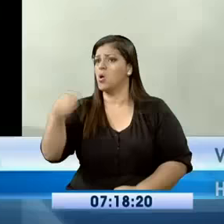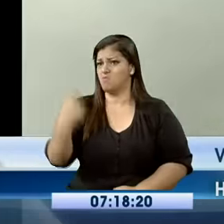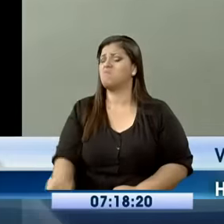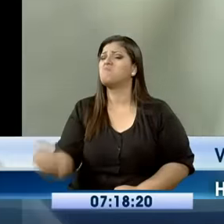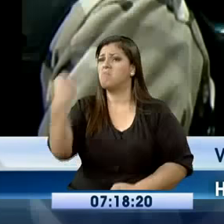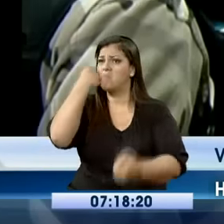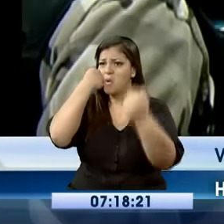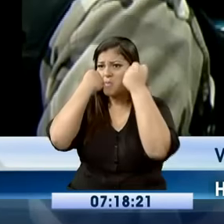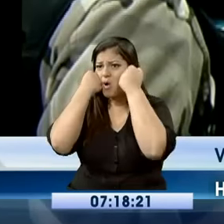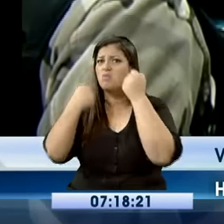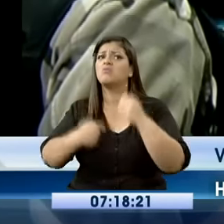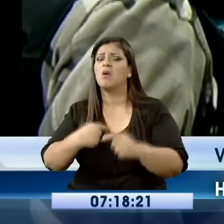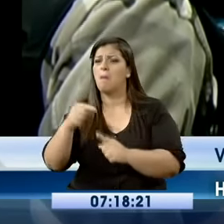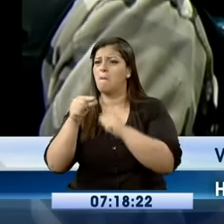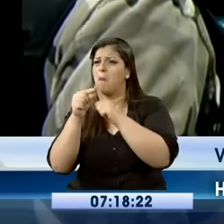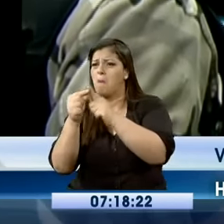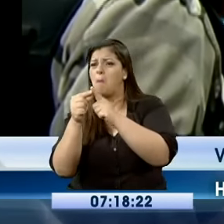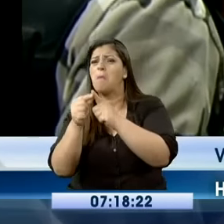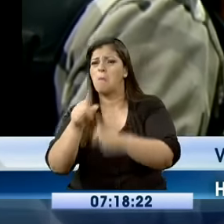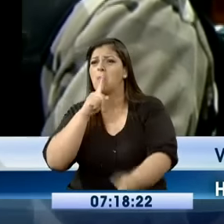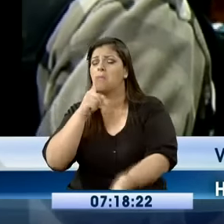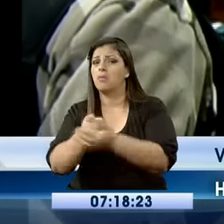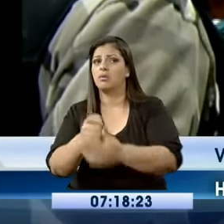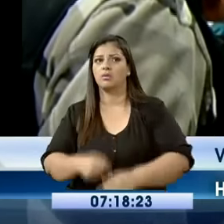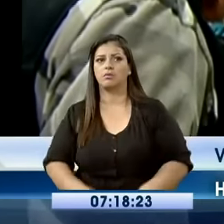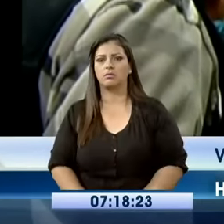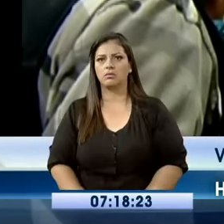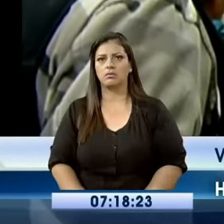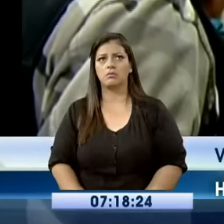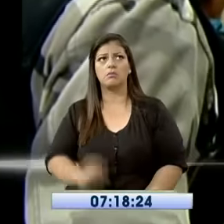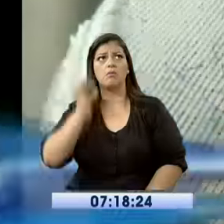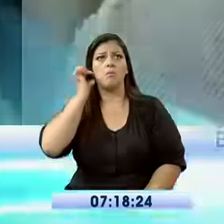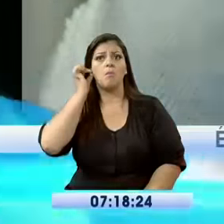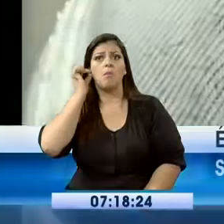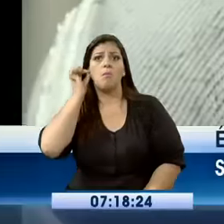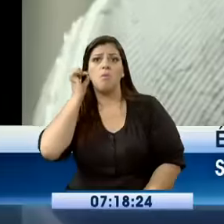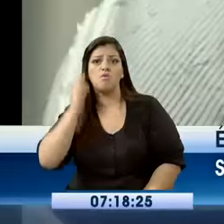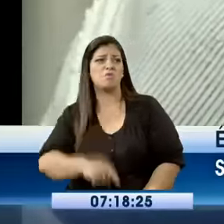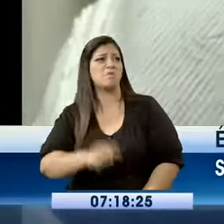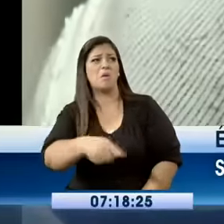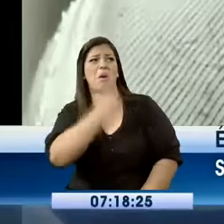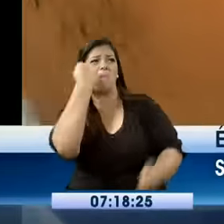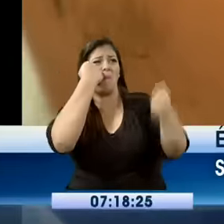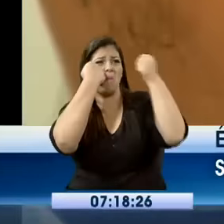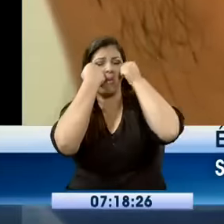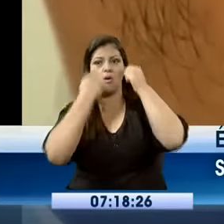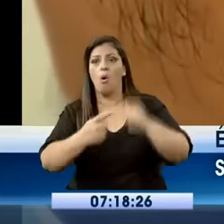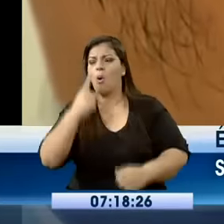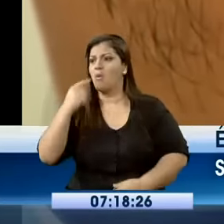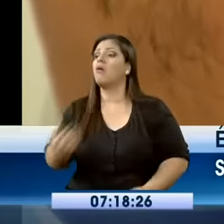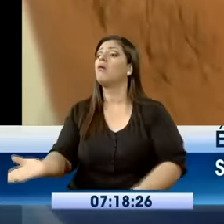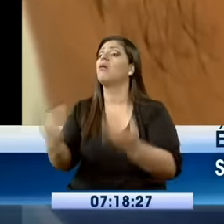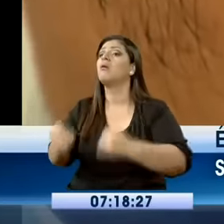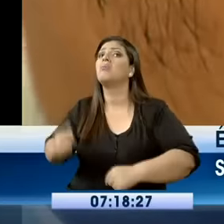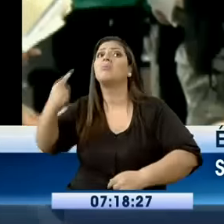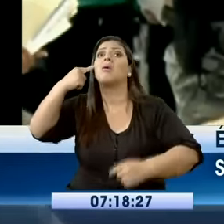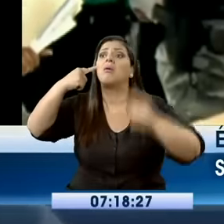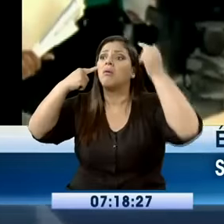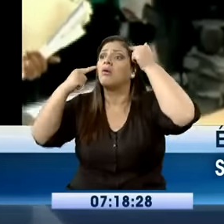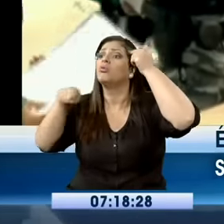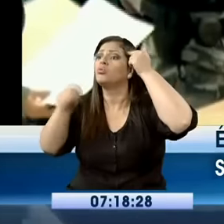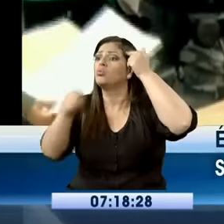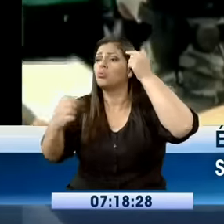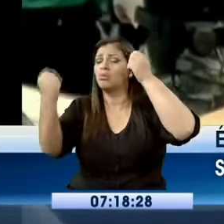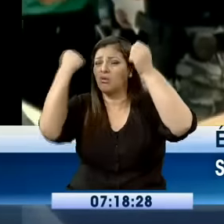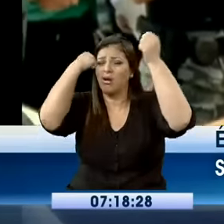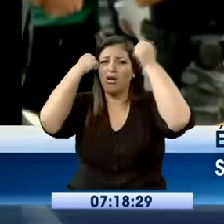y físicamente. Sin embargo, el denunciado también mostraba huellas de maltrato. Tenía la cabeza vendada y otros golpes en el rostro. Al